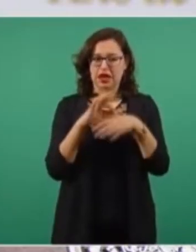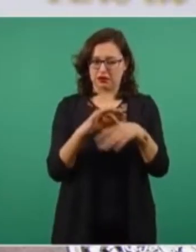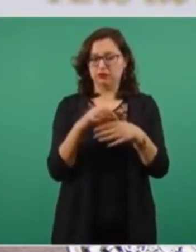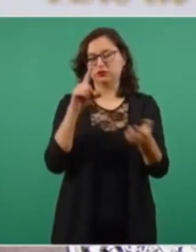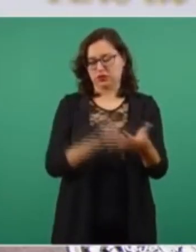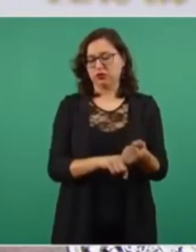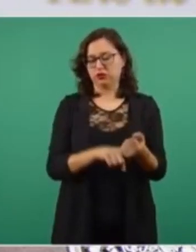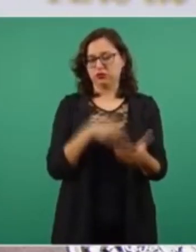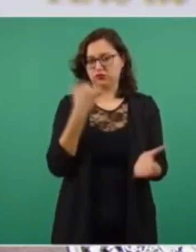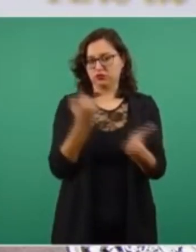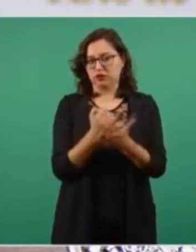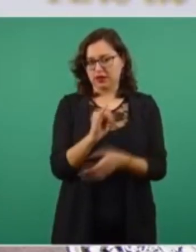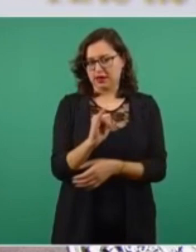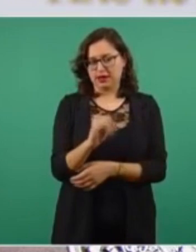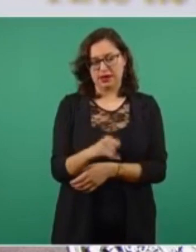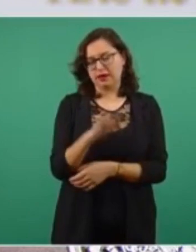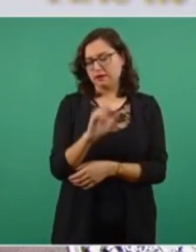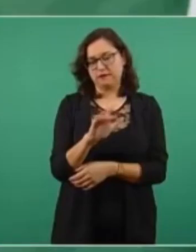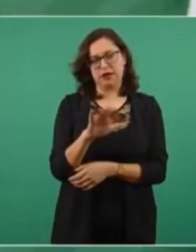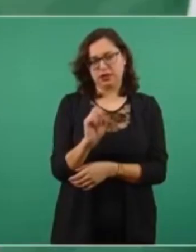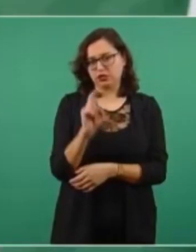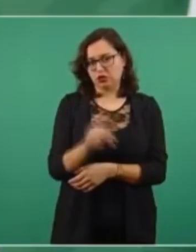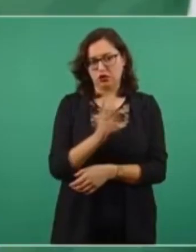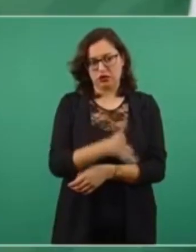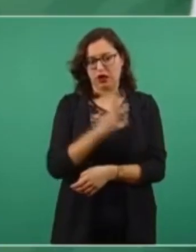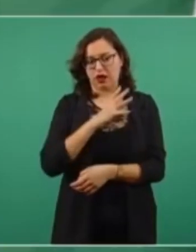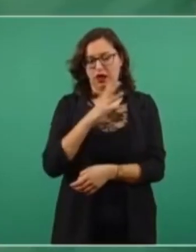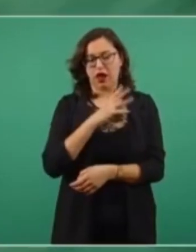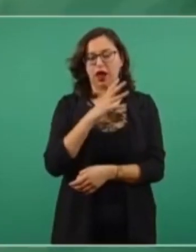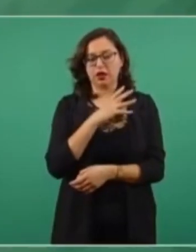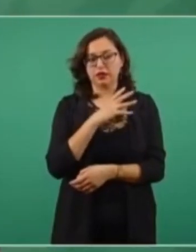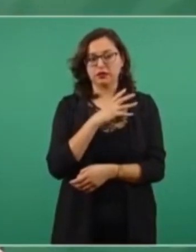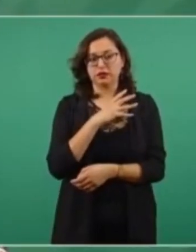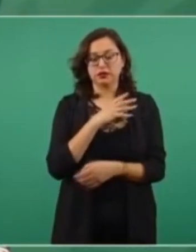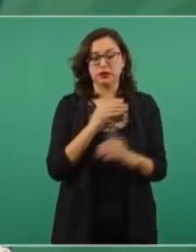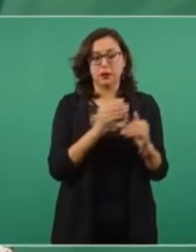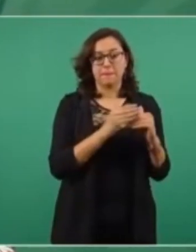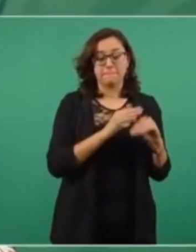en el incremento, del 100 por ciento,